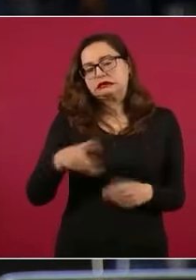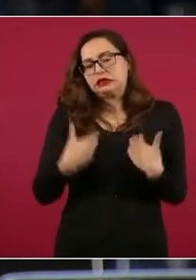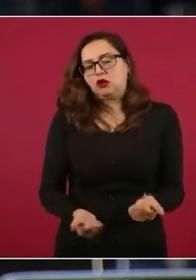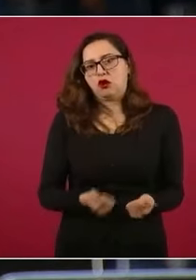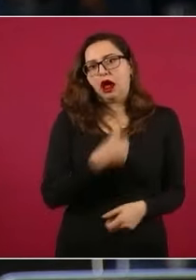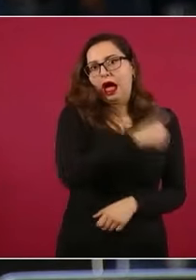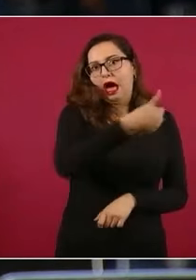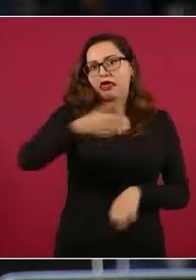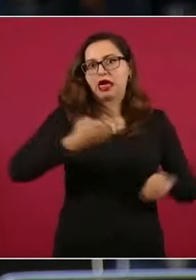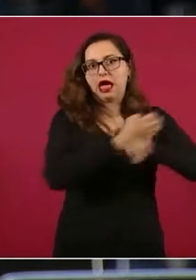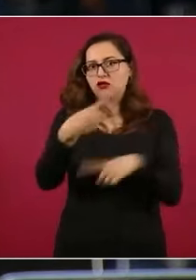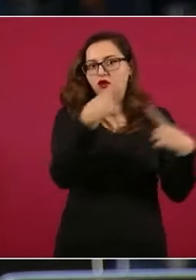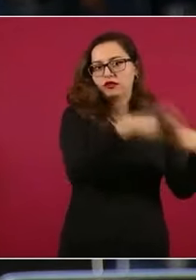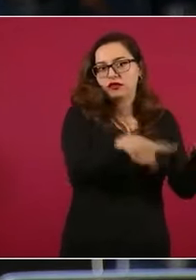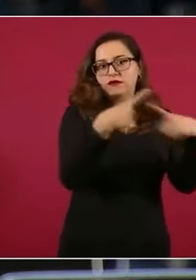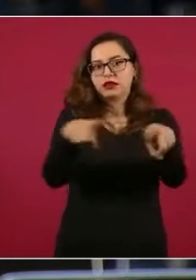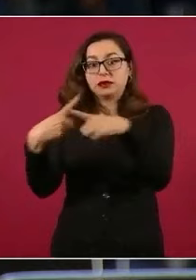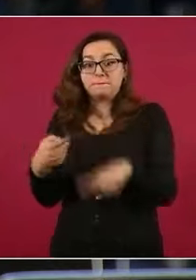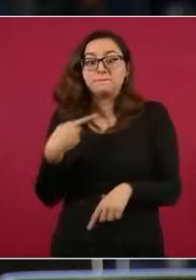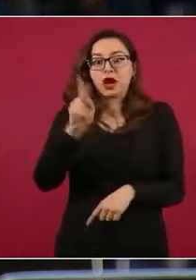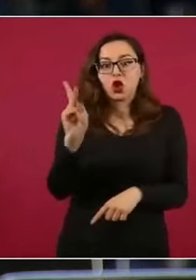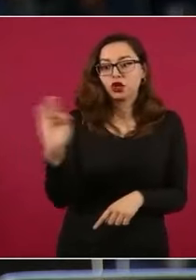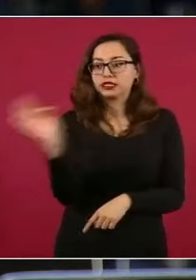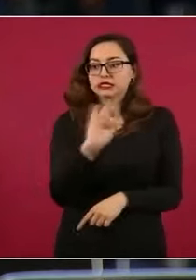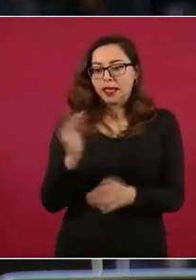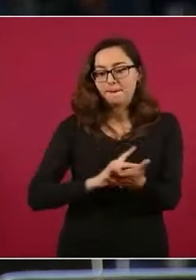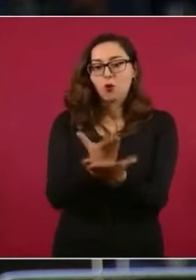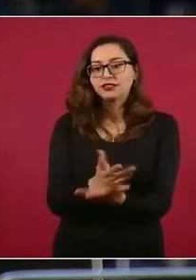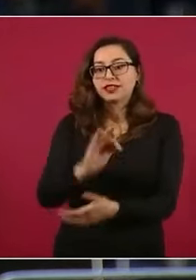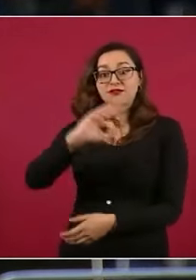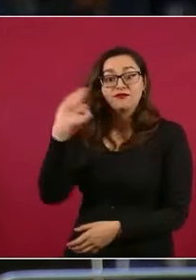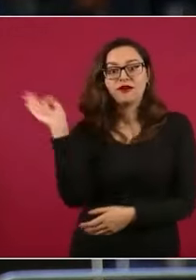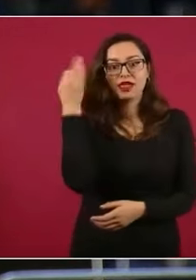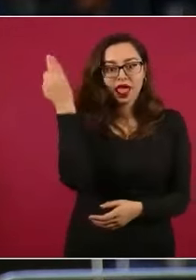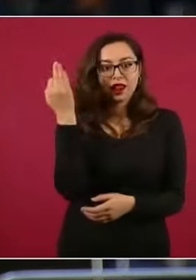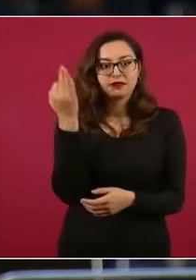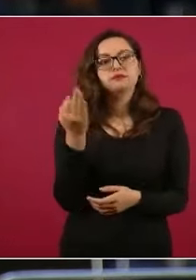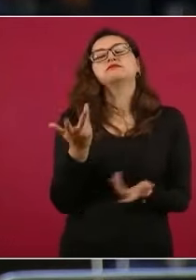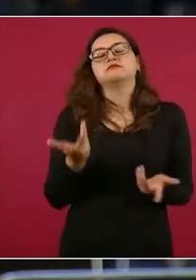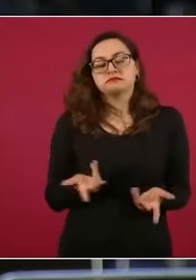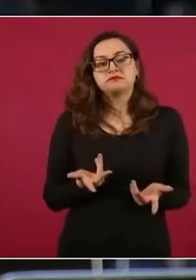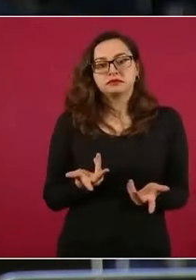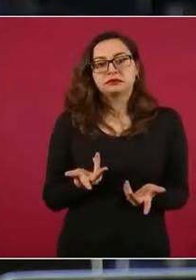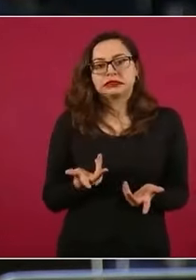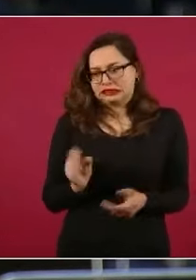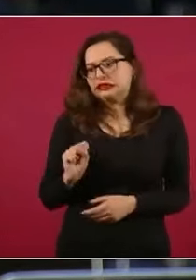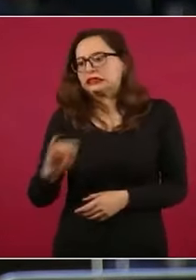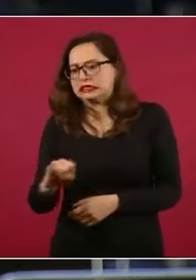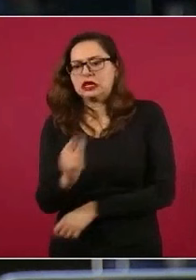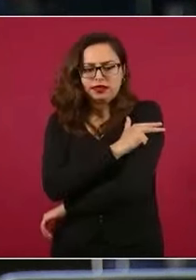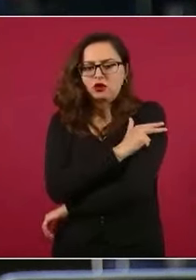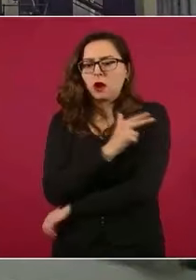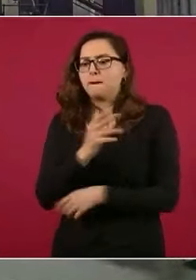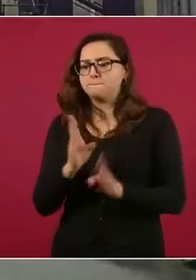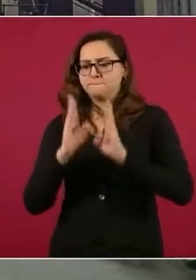también podría haber una estrategia, pues, federal. Porque de esa manera, pues al mismo tiempo, que en un momento dado puede participar la Guardia